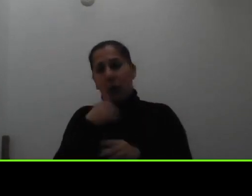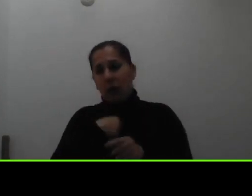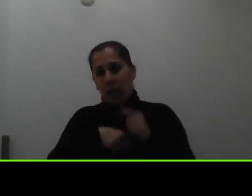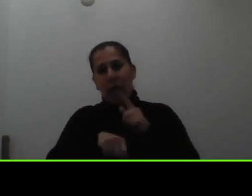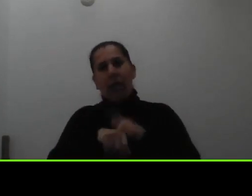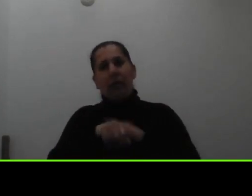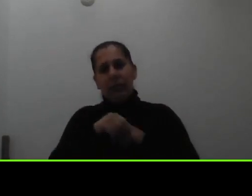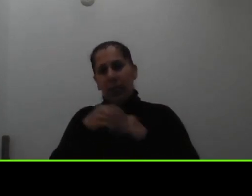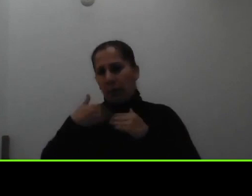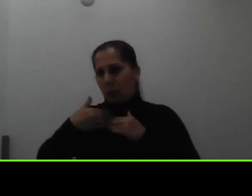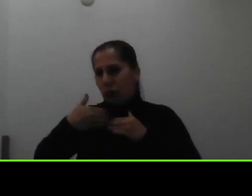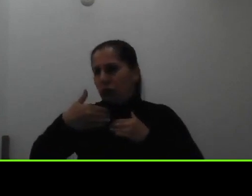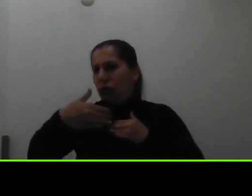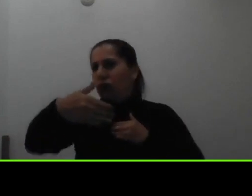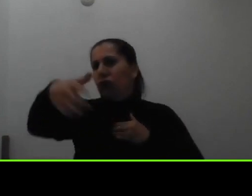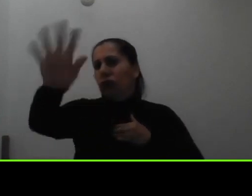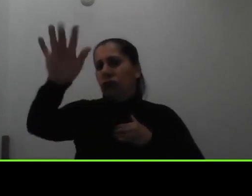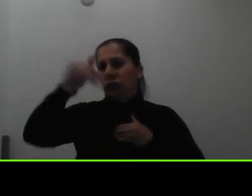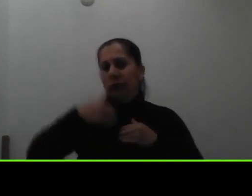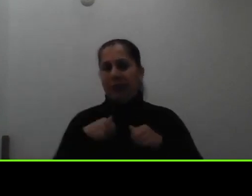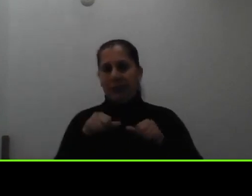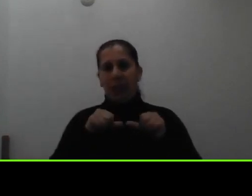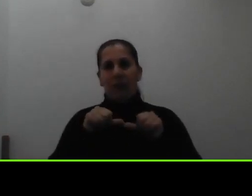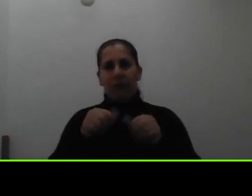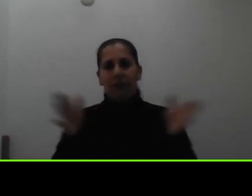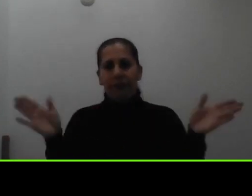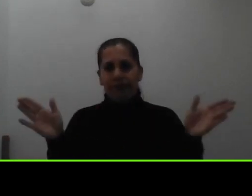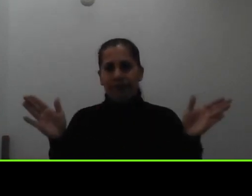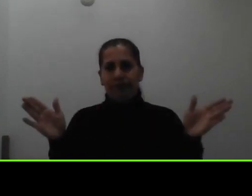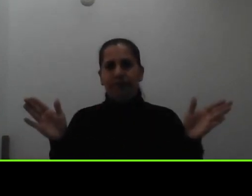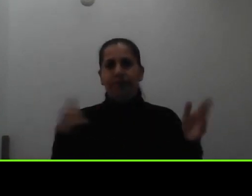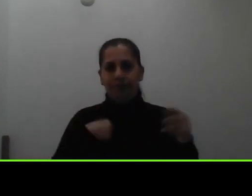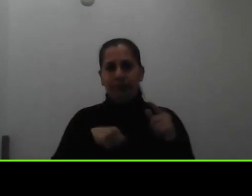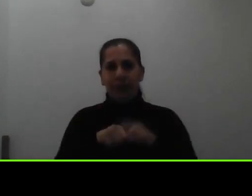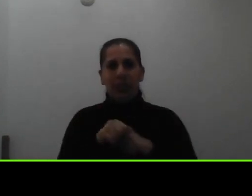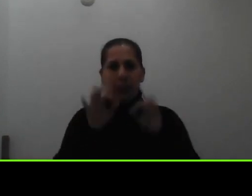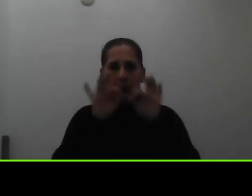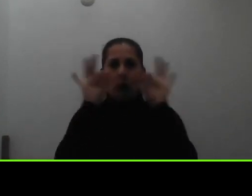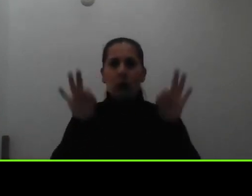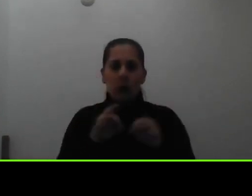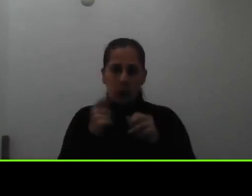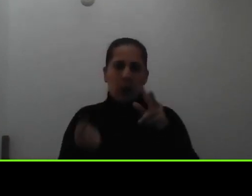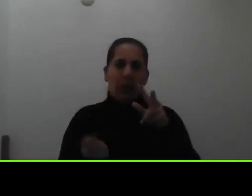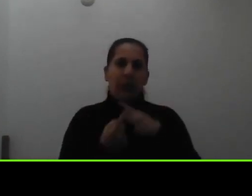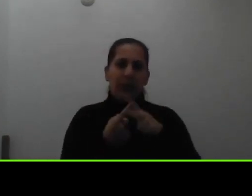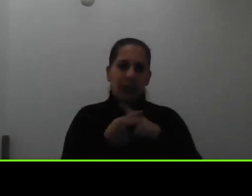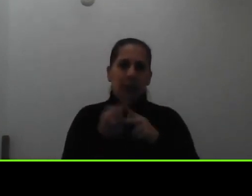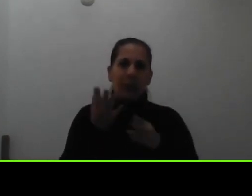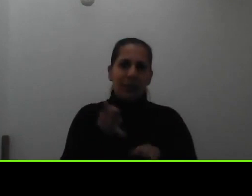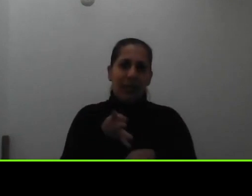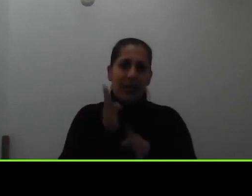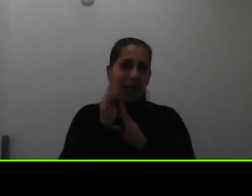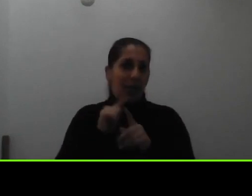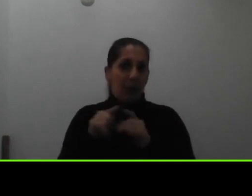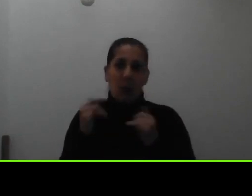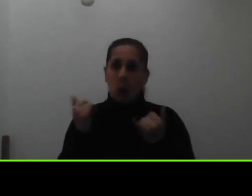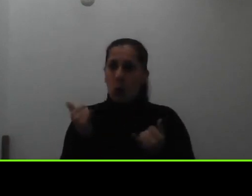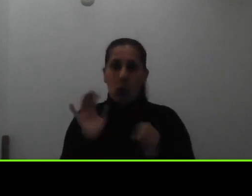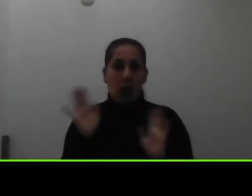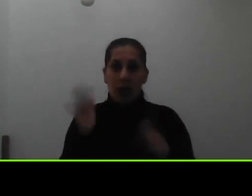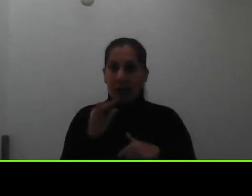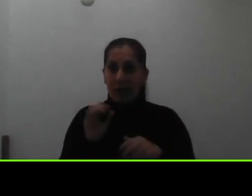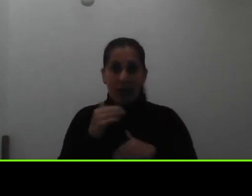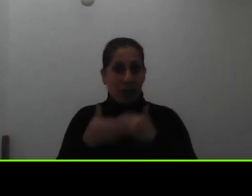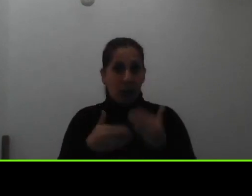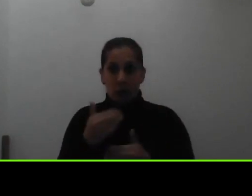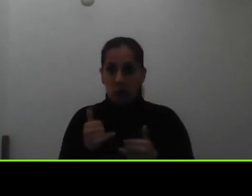en el transcurso en el que va a estar habilitado el formulario pueden ingresar y hacer la carga pero no tenemos ninguna parte del proceso